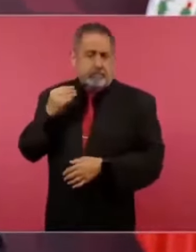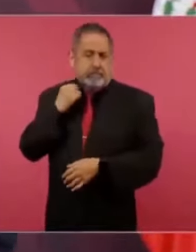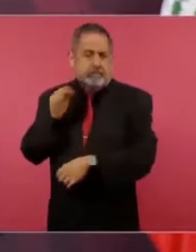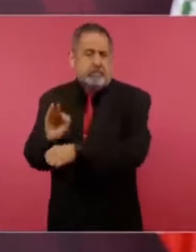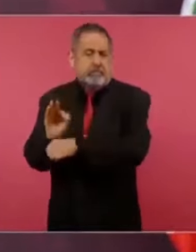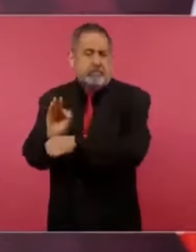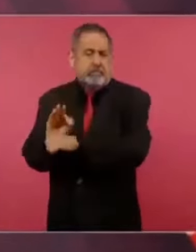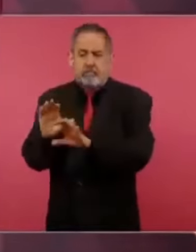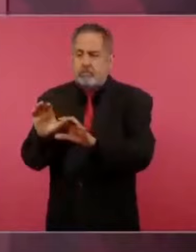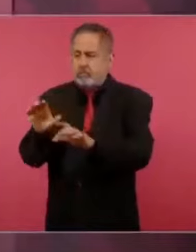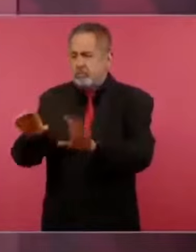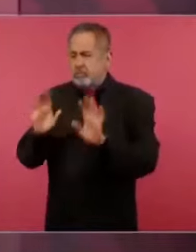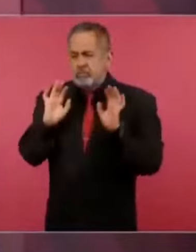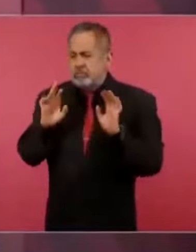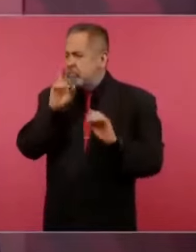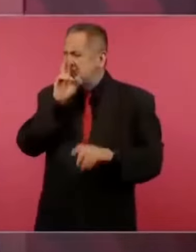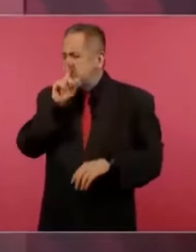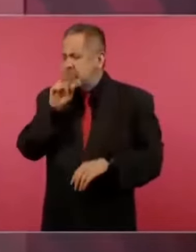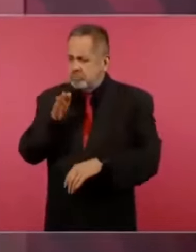la fianza.